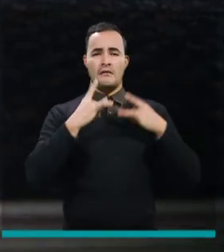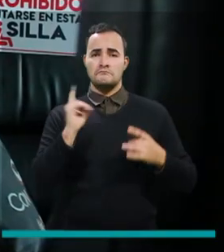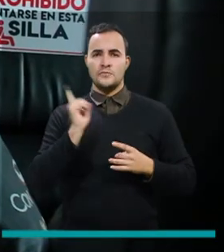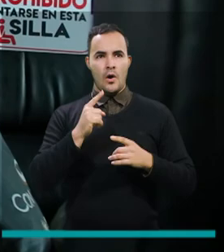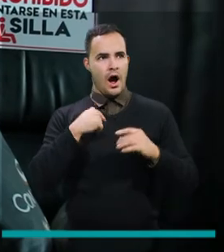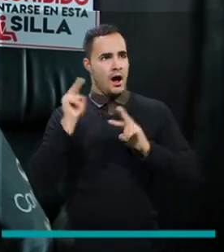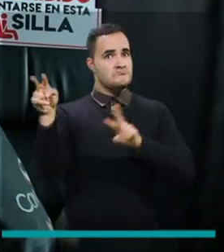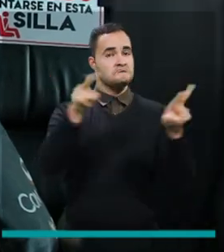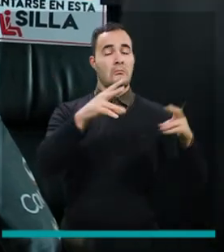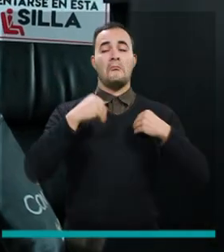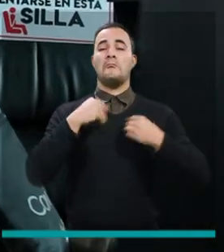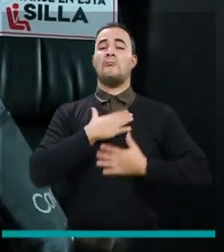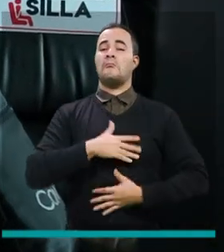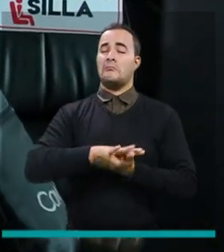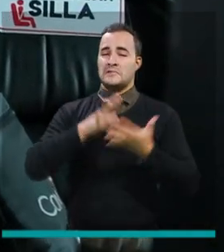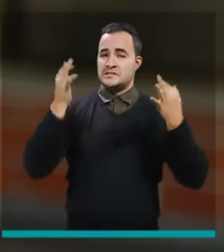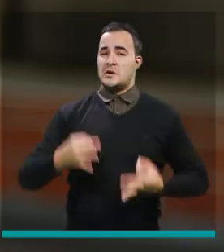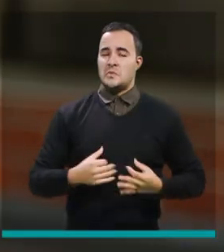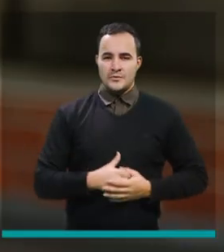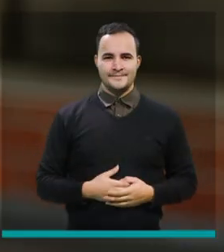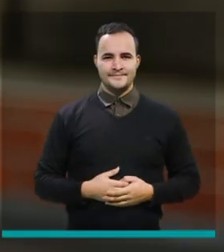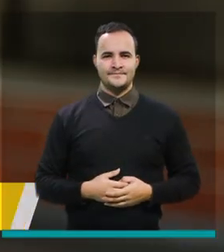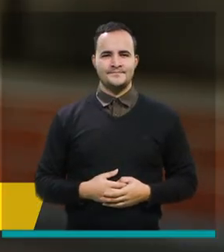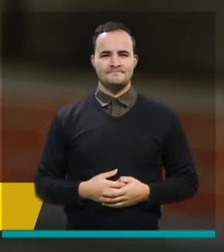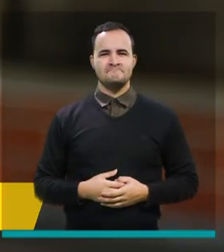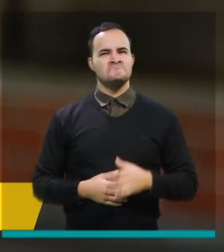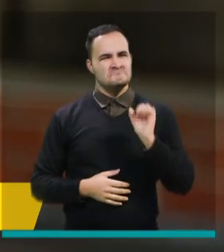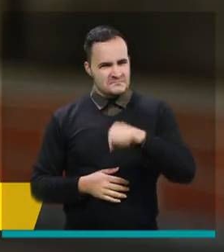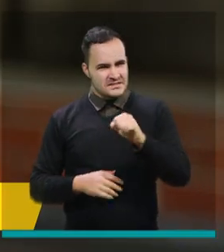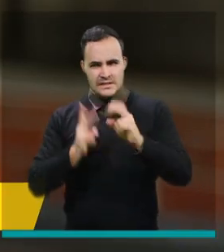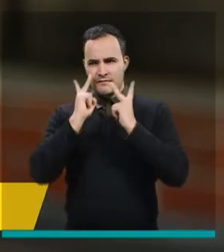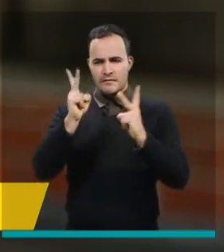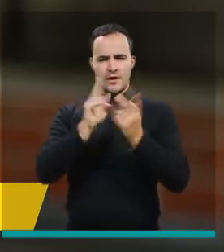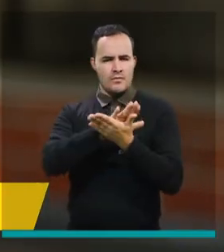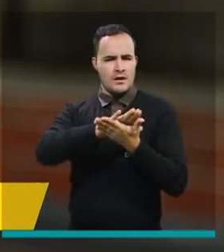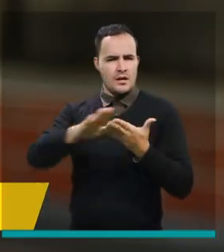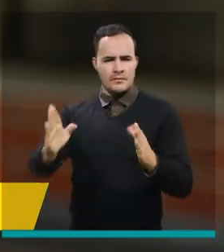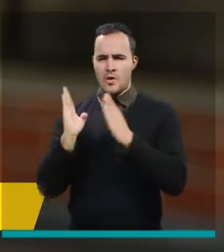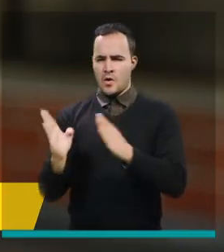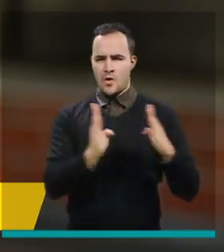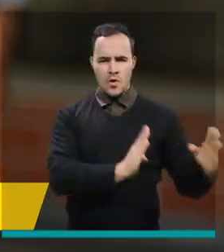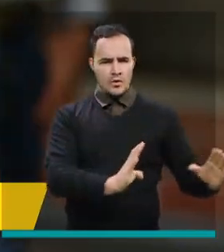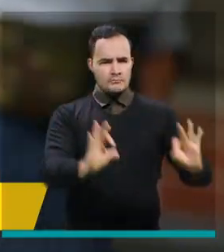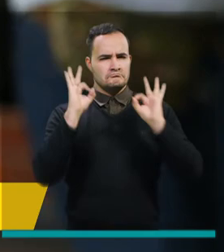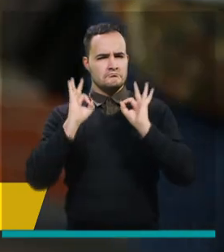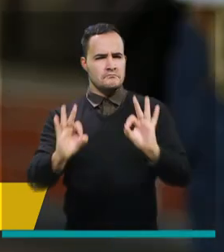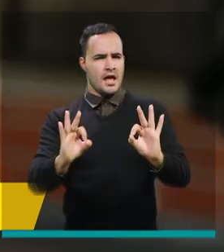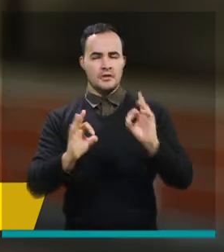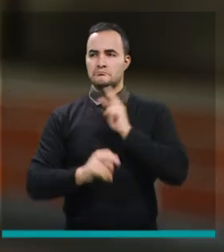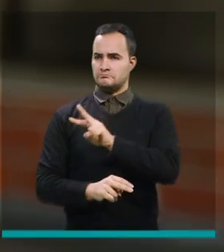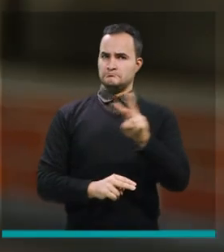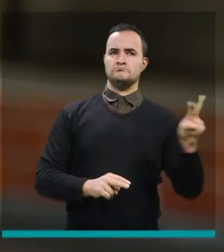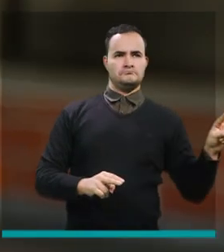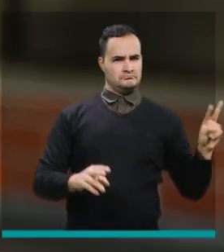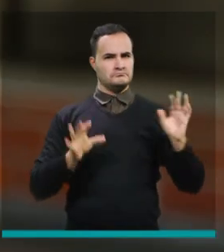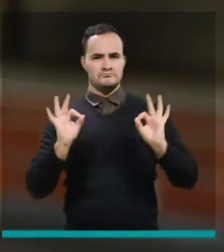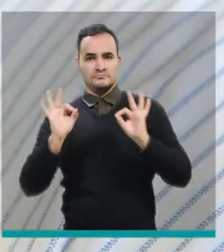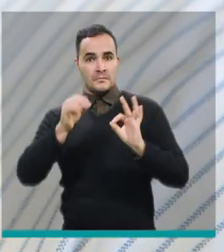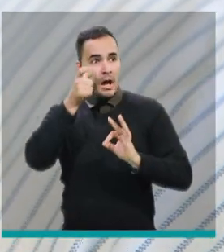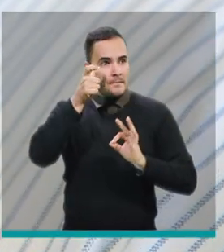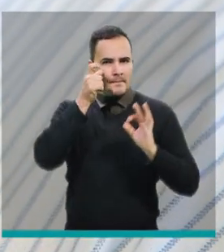protegidos con las medidas tomadas están muy fue muy organizado muy limpio muy pendientes de la